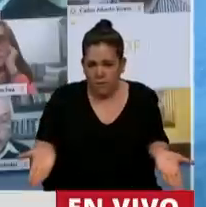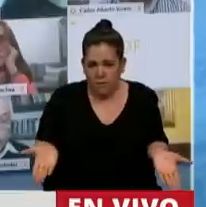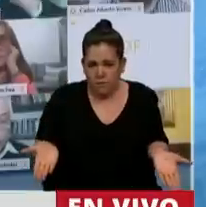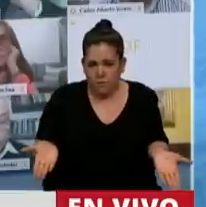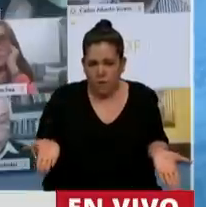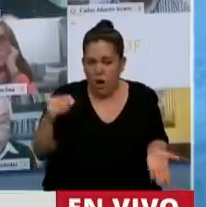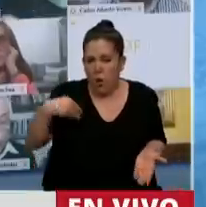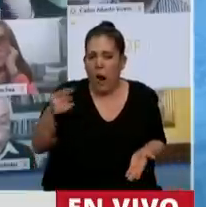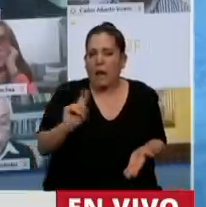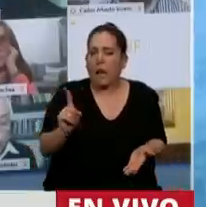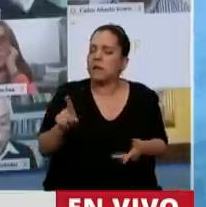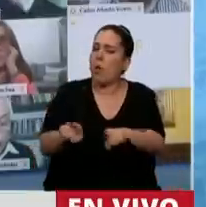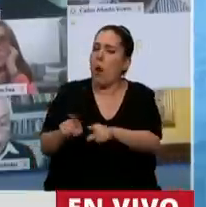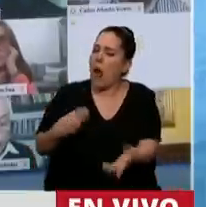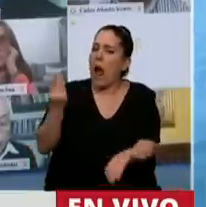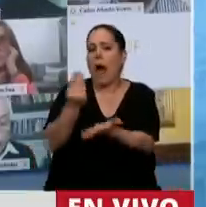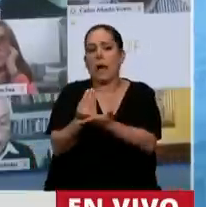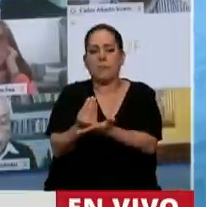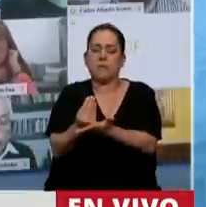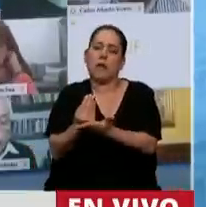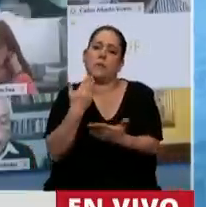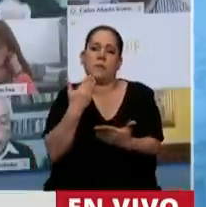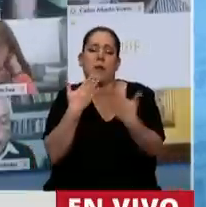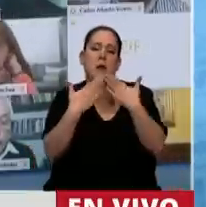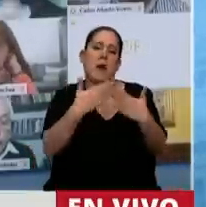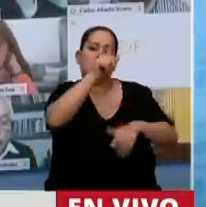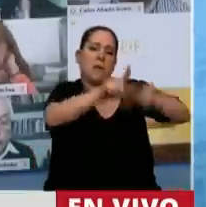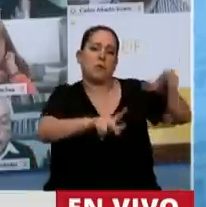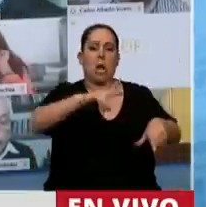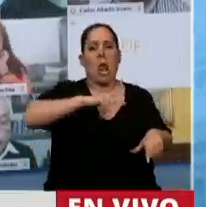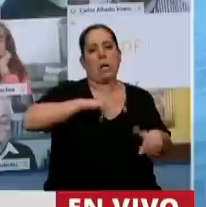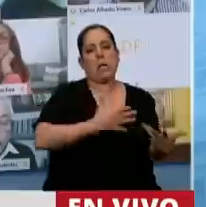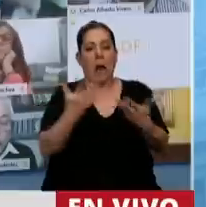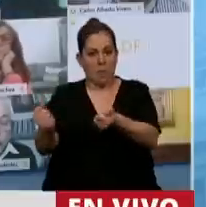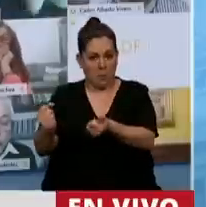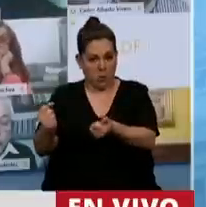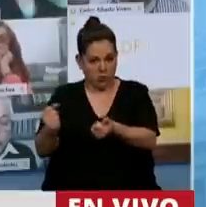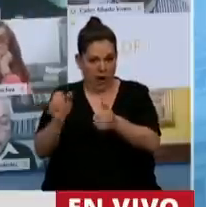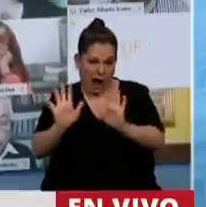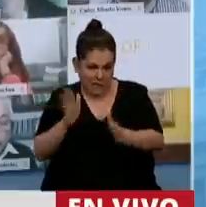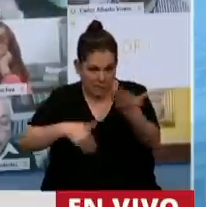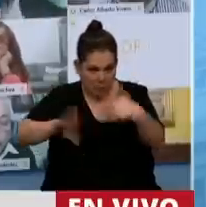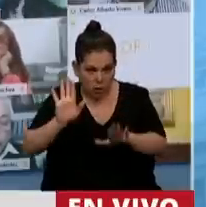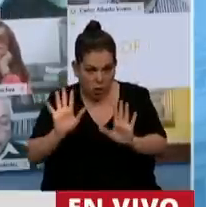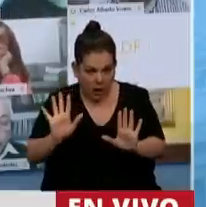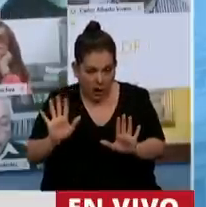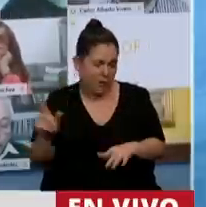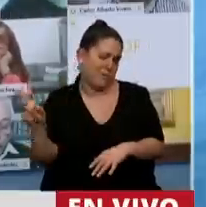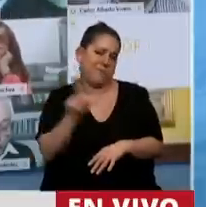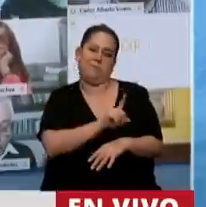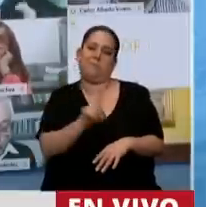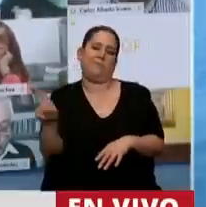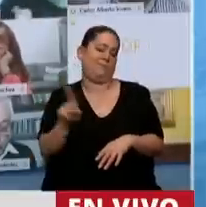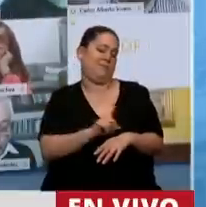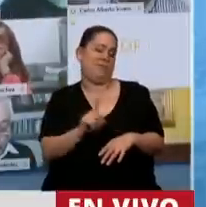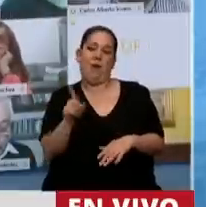representante de la clase dominante para tener mayoría de prepo. No, señor. La